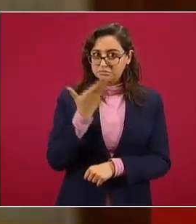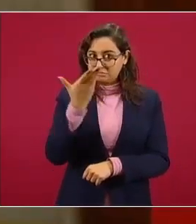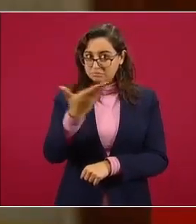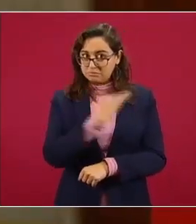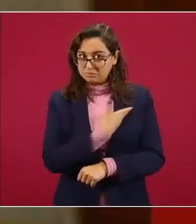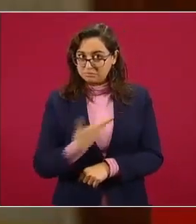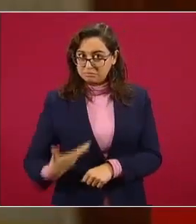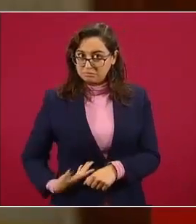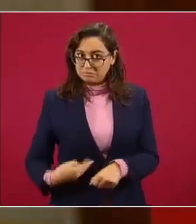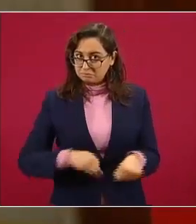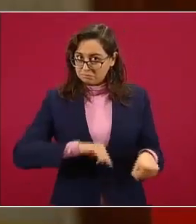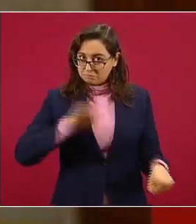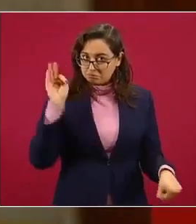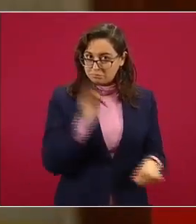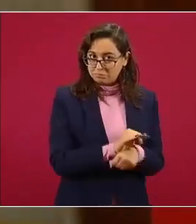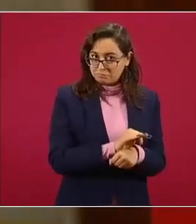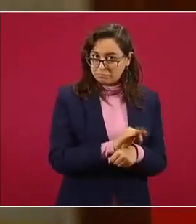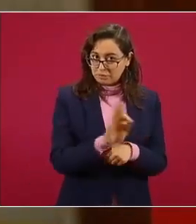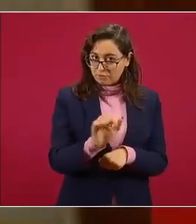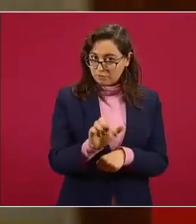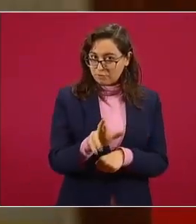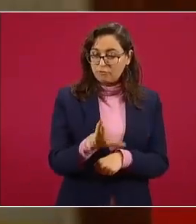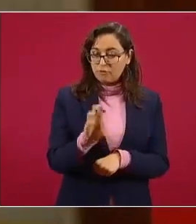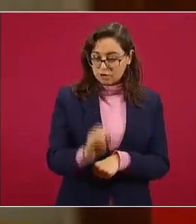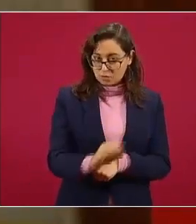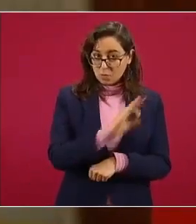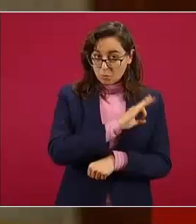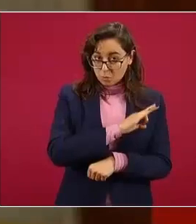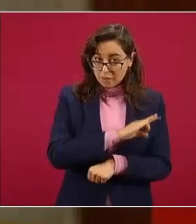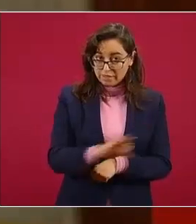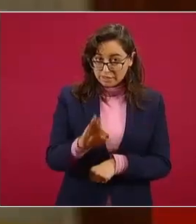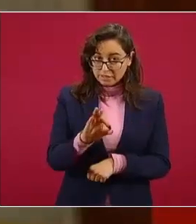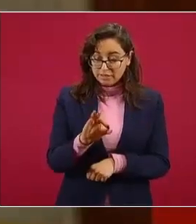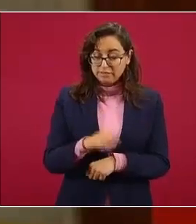Estado del Estado mexicano y de las Fuerzas Armadas